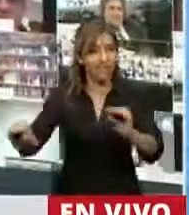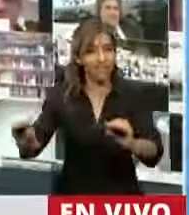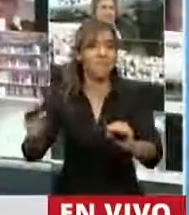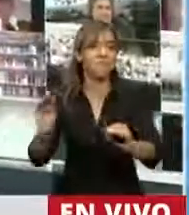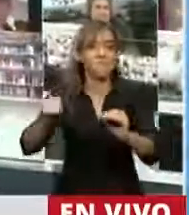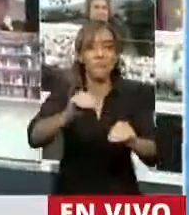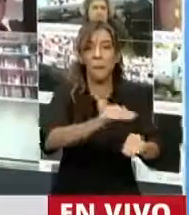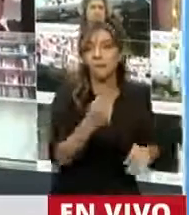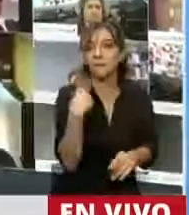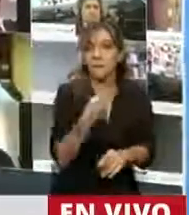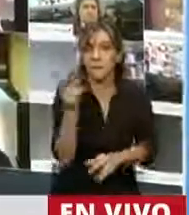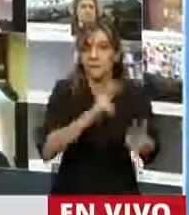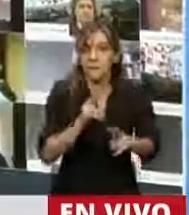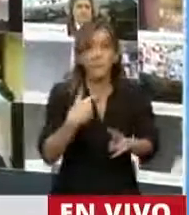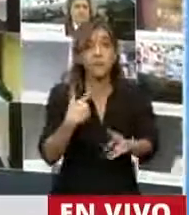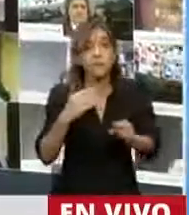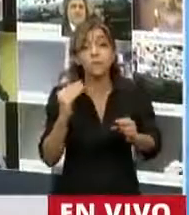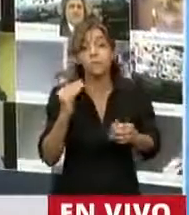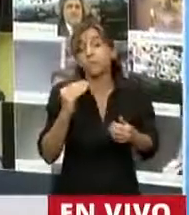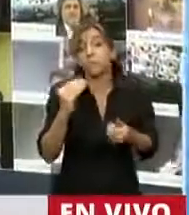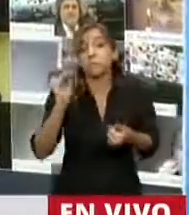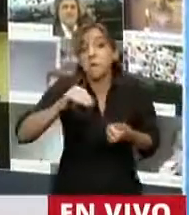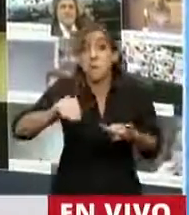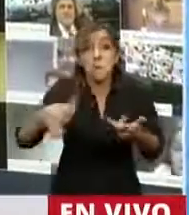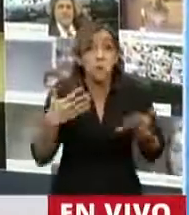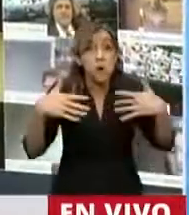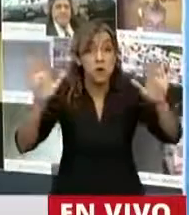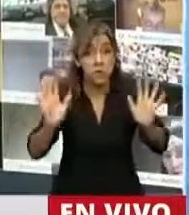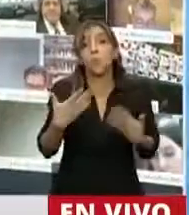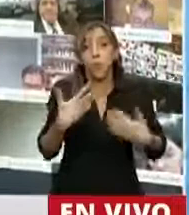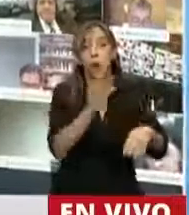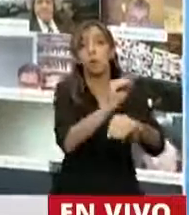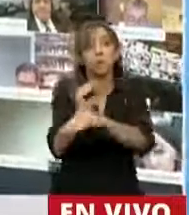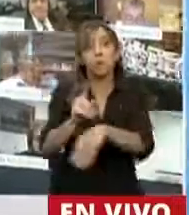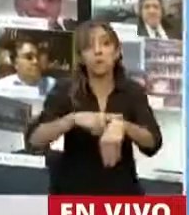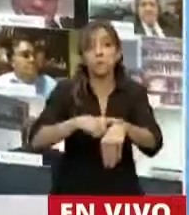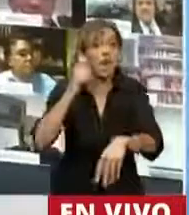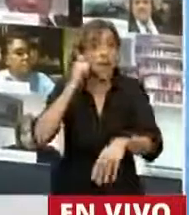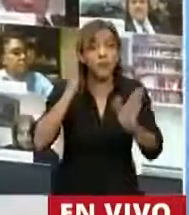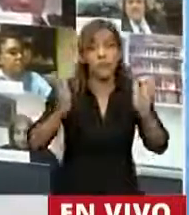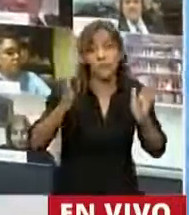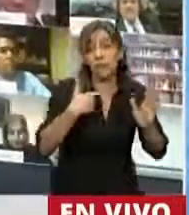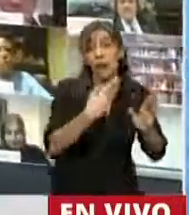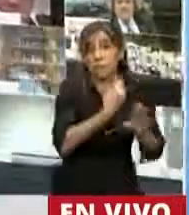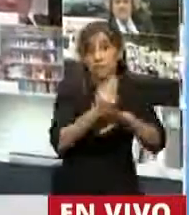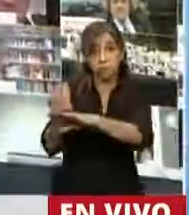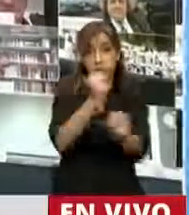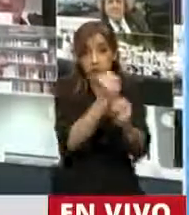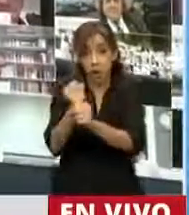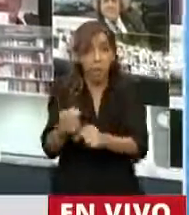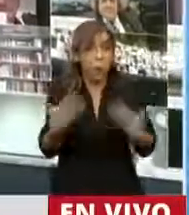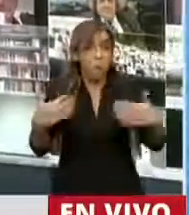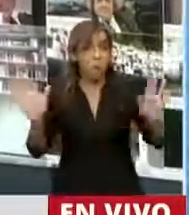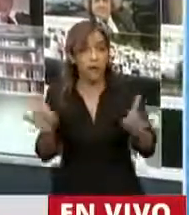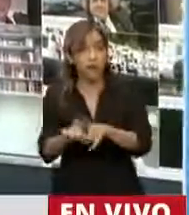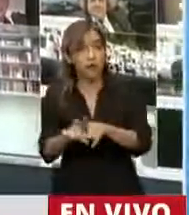-pandemia de ampliar el nivel de cobertura social incluso en la población en edad laborable, como algunos planteos vienen siendo, como planteó por ejemplo el Papa Francisco,